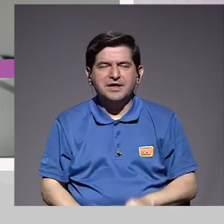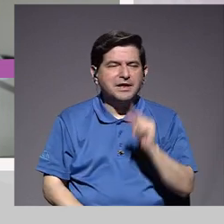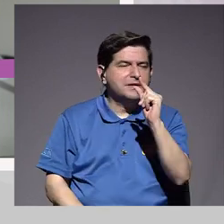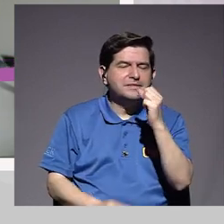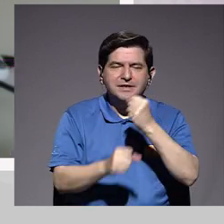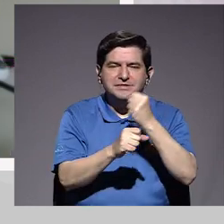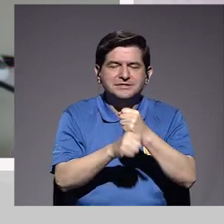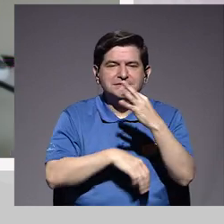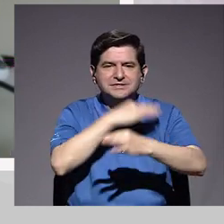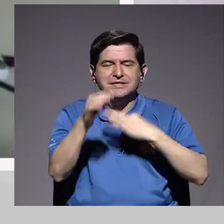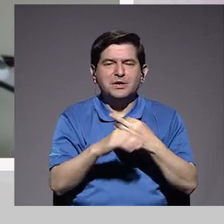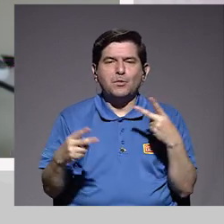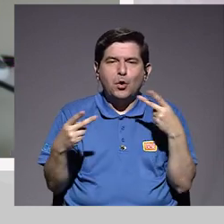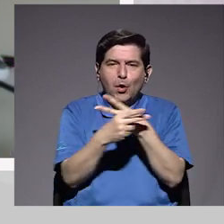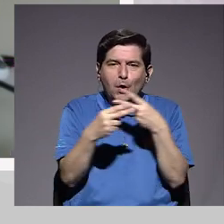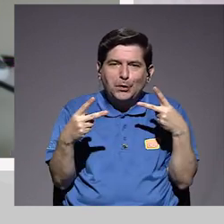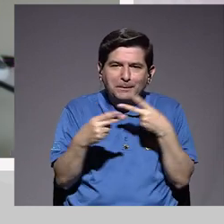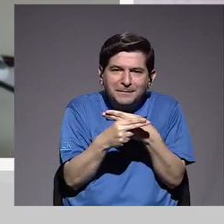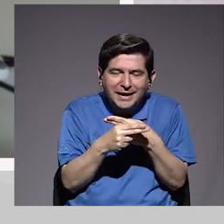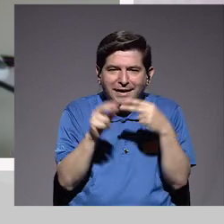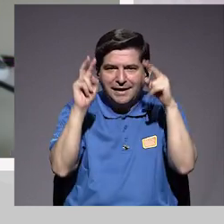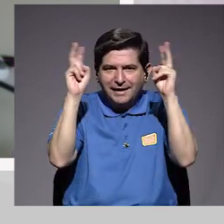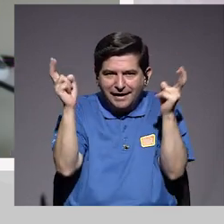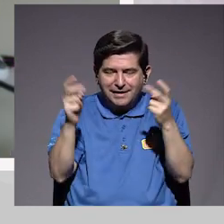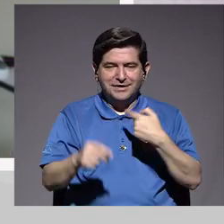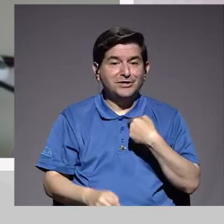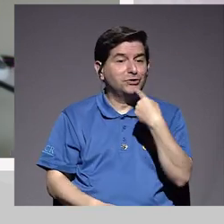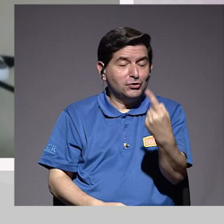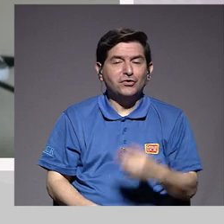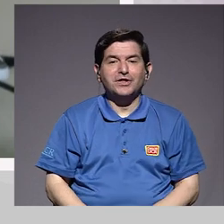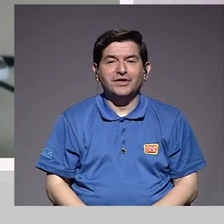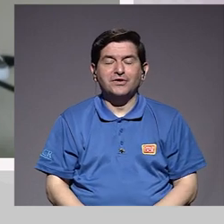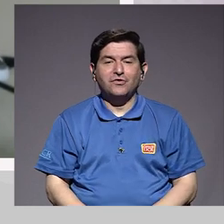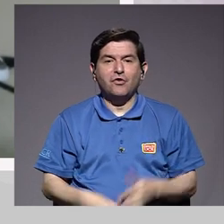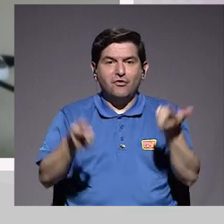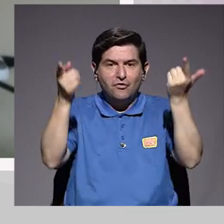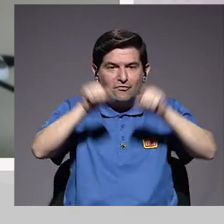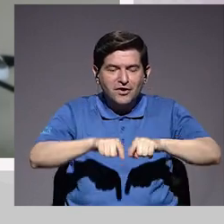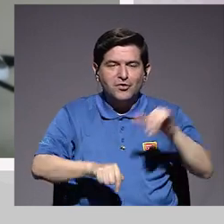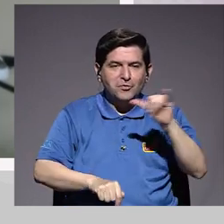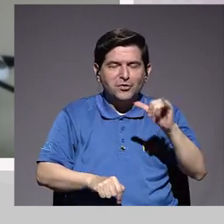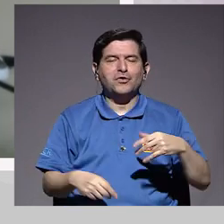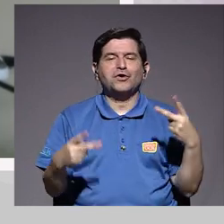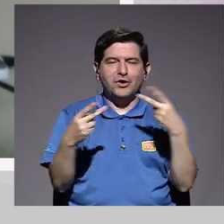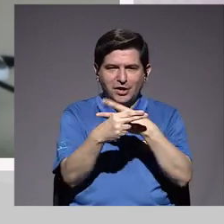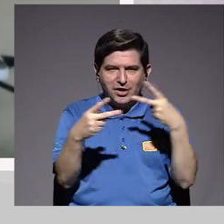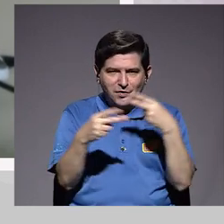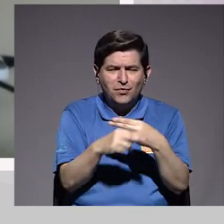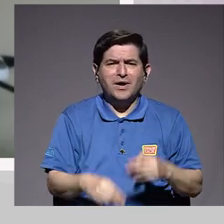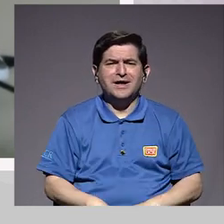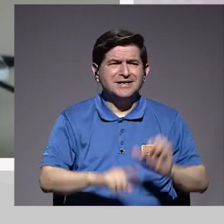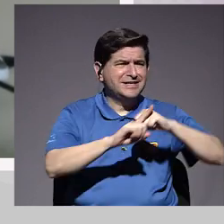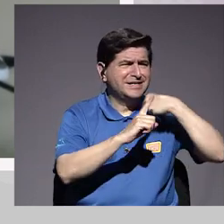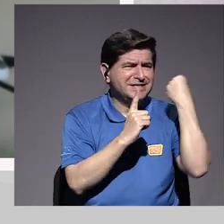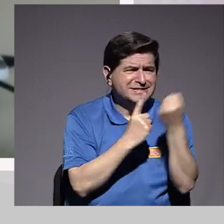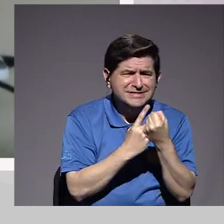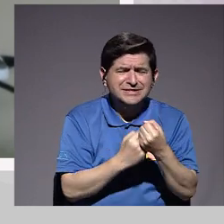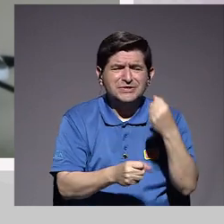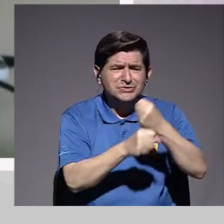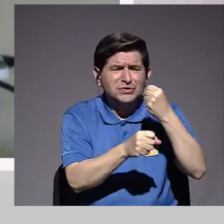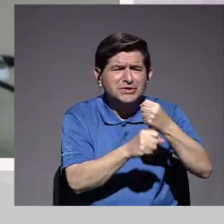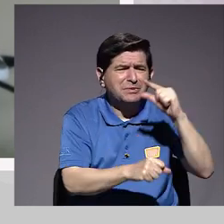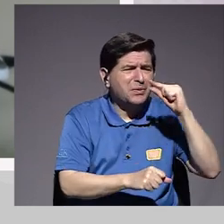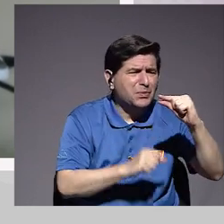hormiguita. Y entonces comienza a darse lo que yo digo que es, pues, todo un fenómeno de hormiga, ¿verdad? Y un montón de situaciones de trabajo pequeñitas que están